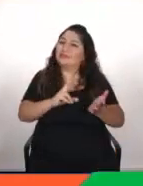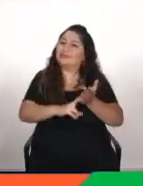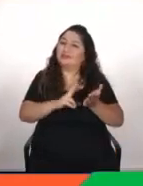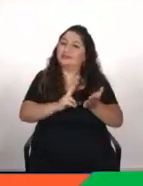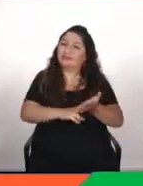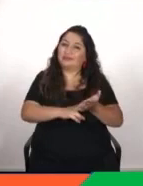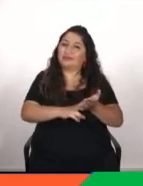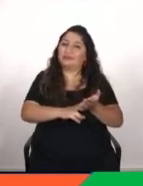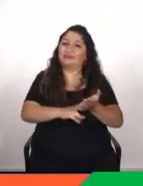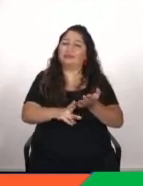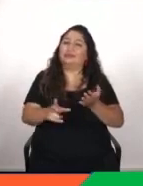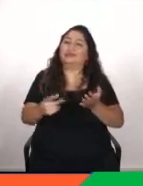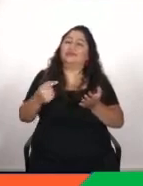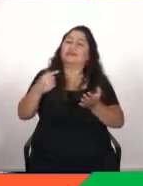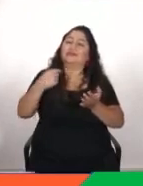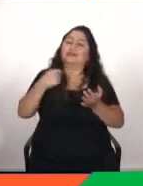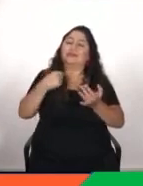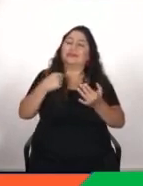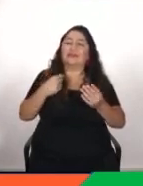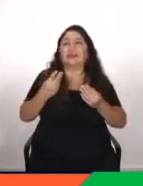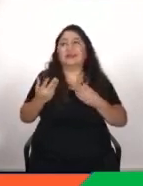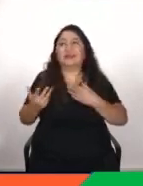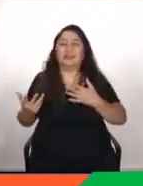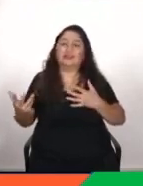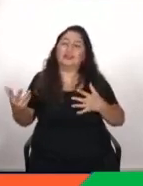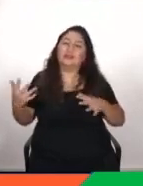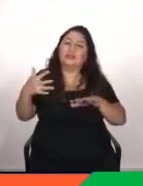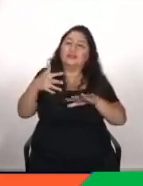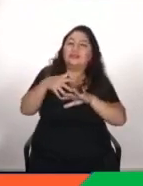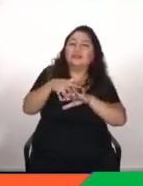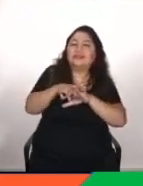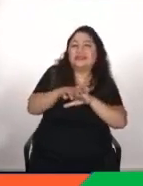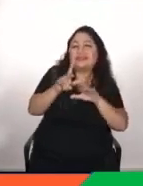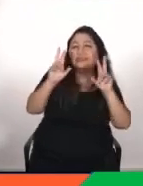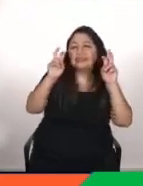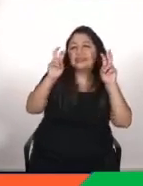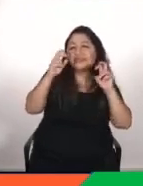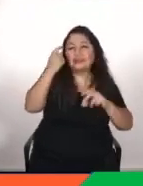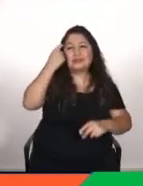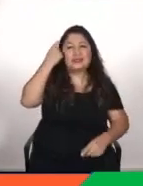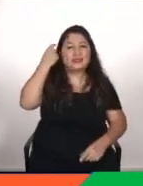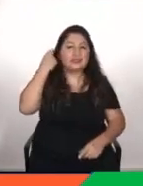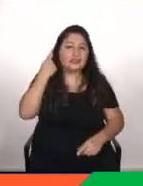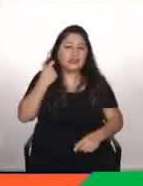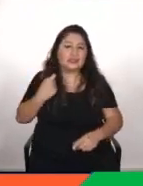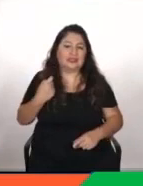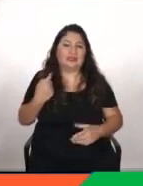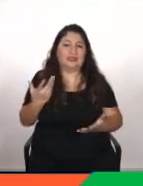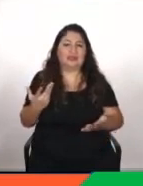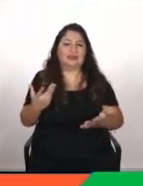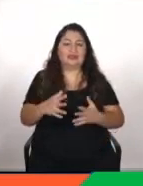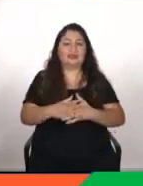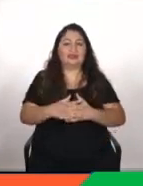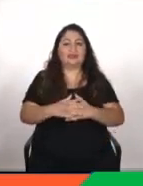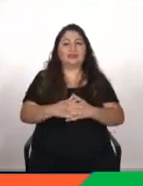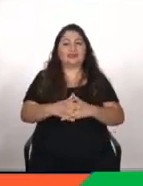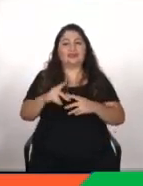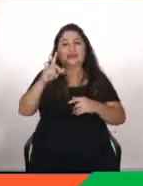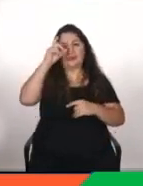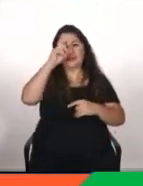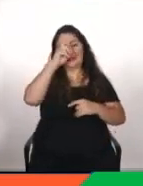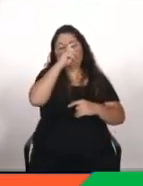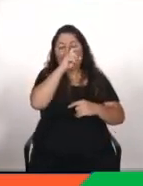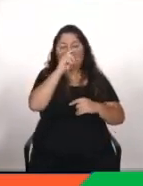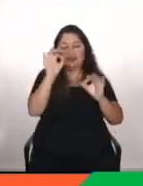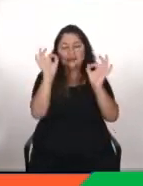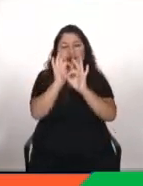a ver yo aquí entraría esto creo que se mezcla un poco con el concepto de conciencia que también antes Sandra comentó que era complejo de definir y es